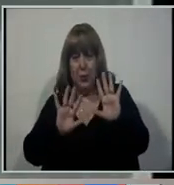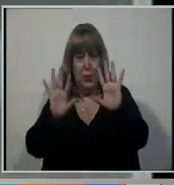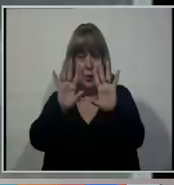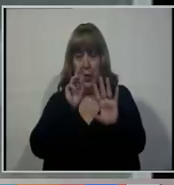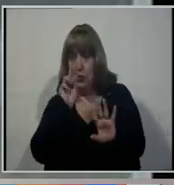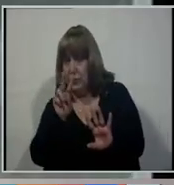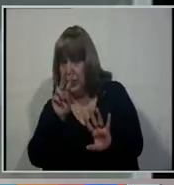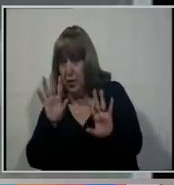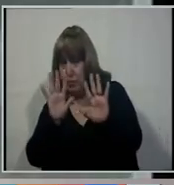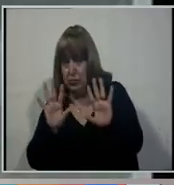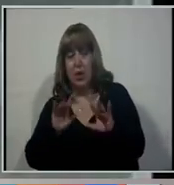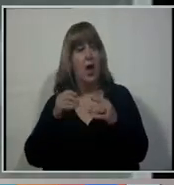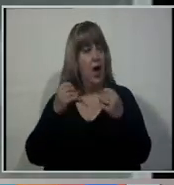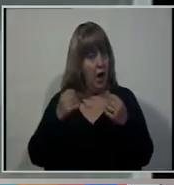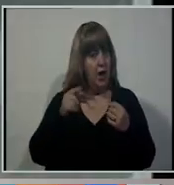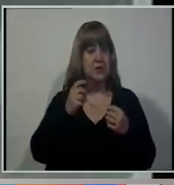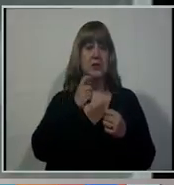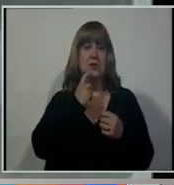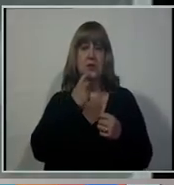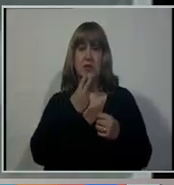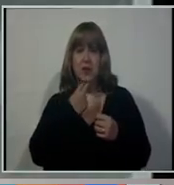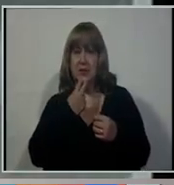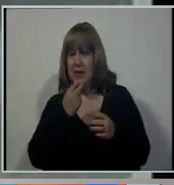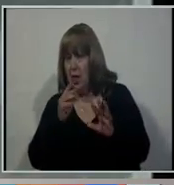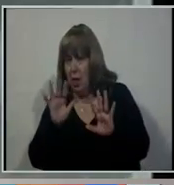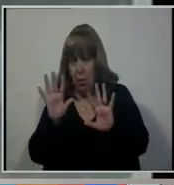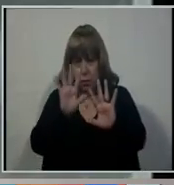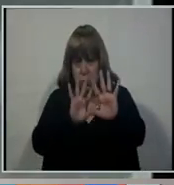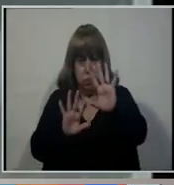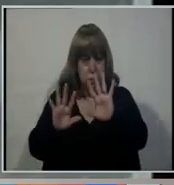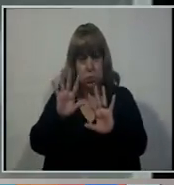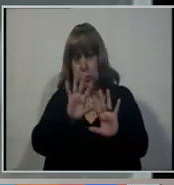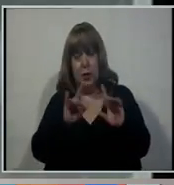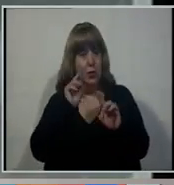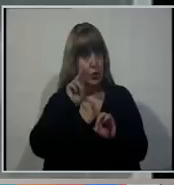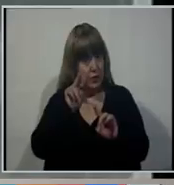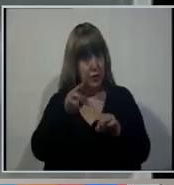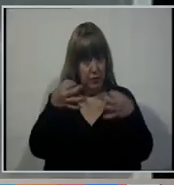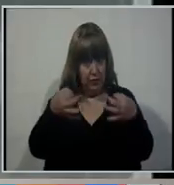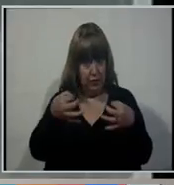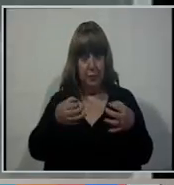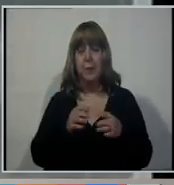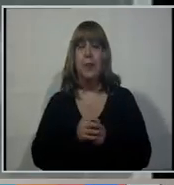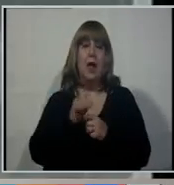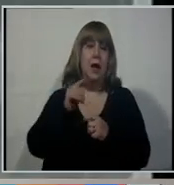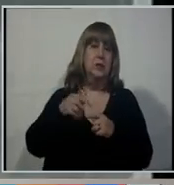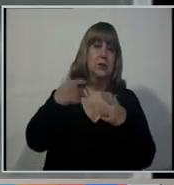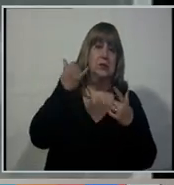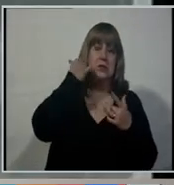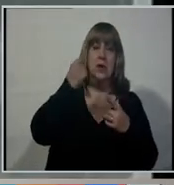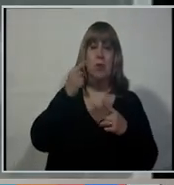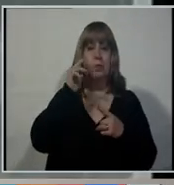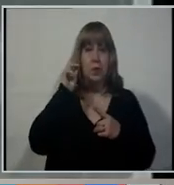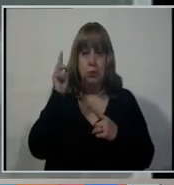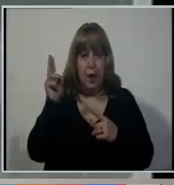de ayer y es probable que hoy vuelva a reeditarse el tema de las lloviznas. Hay alertas vigentes para la